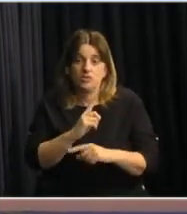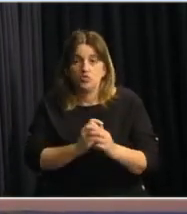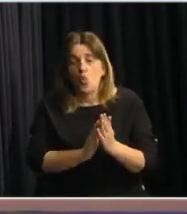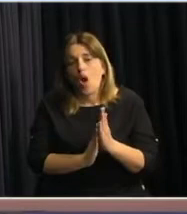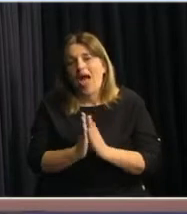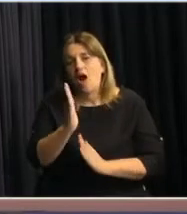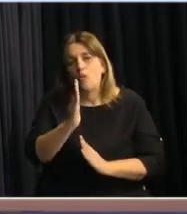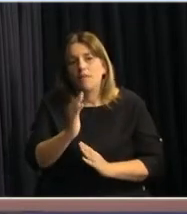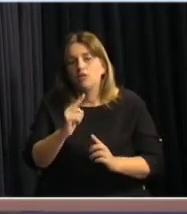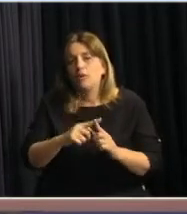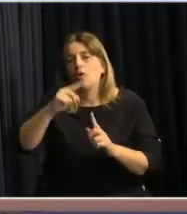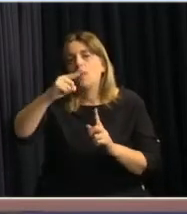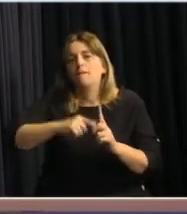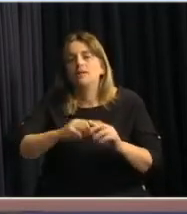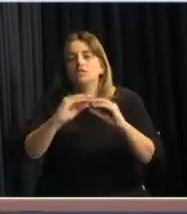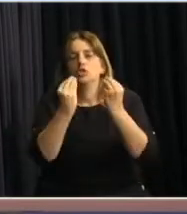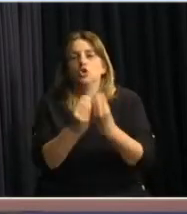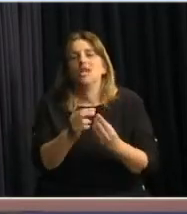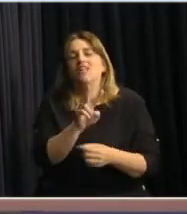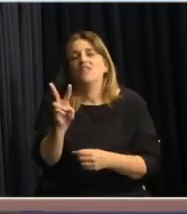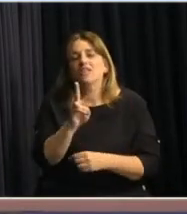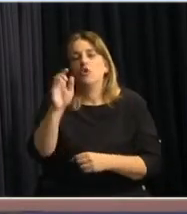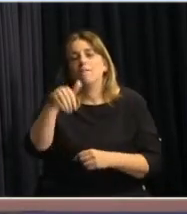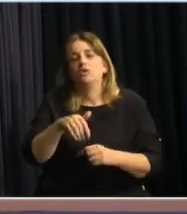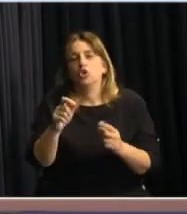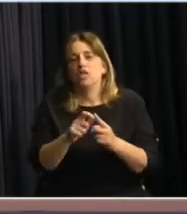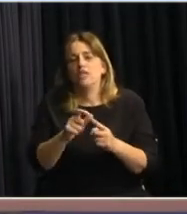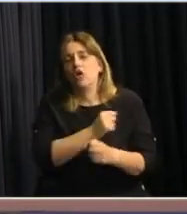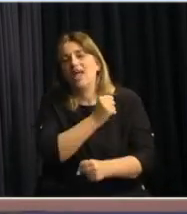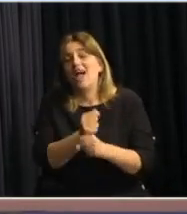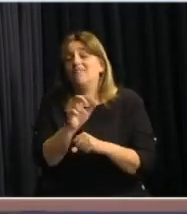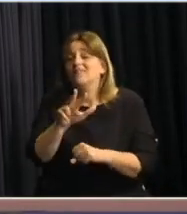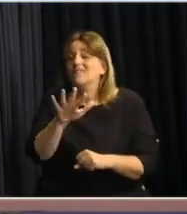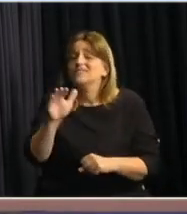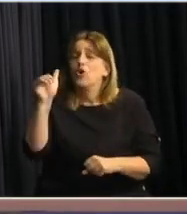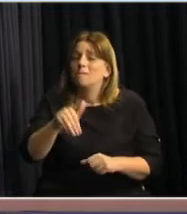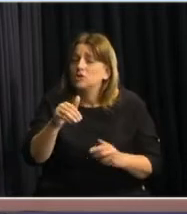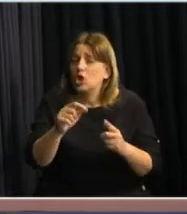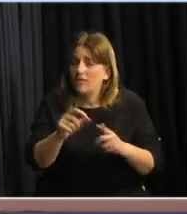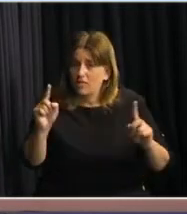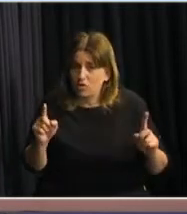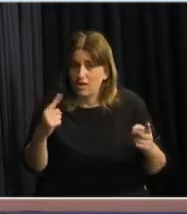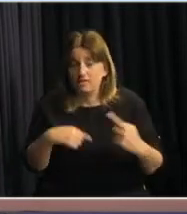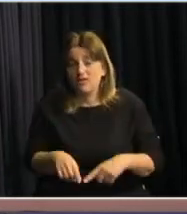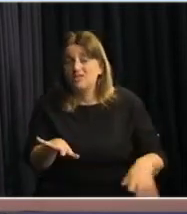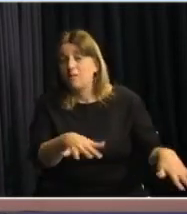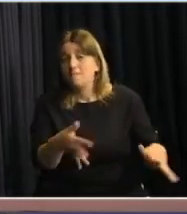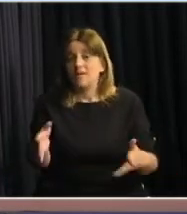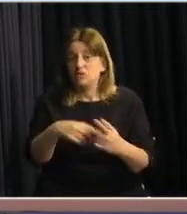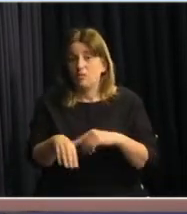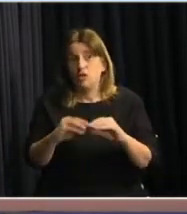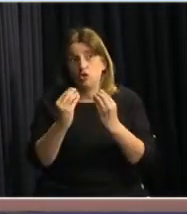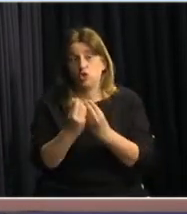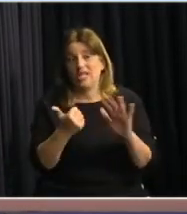mensual pasa de unos 22 millones de dólares a unos 35 millones de dólares. Es decir que tenemos aproximadamente un